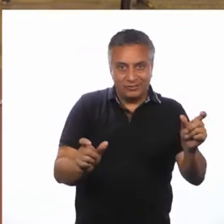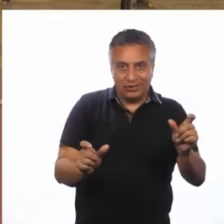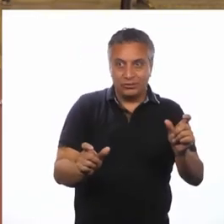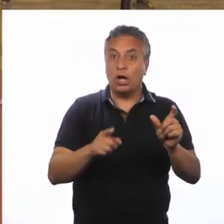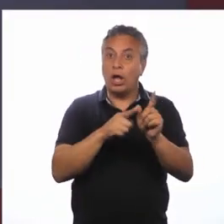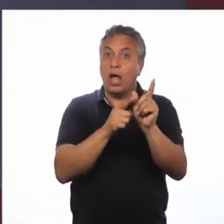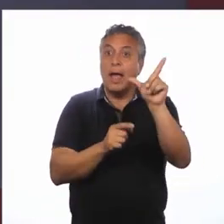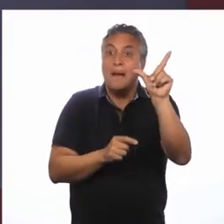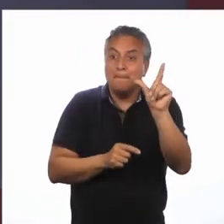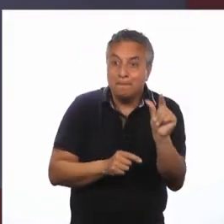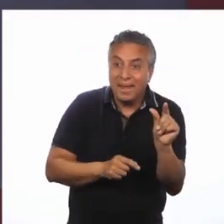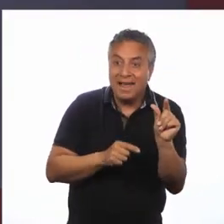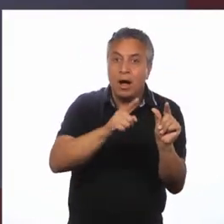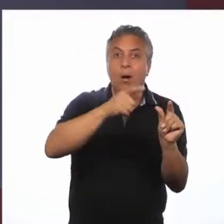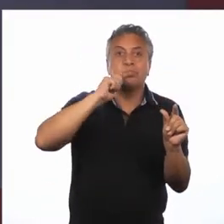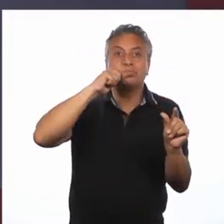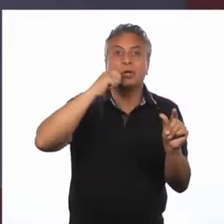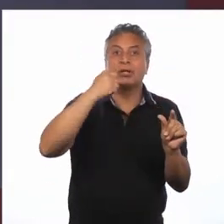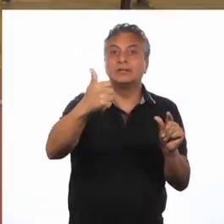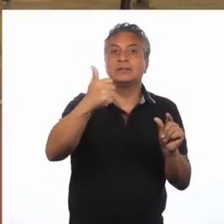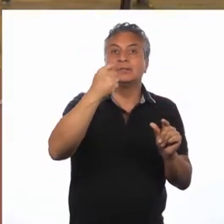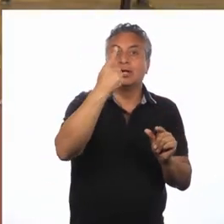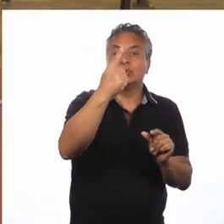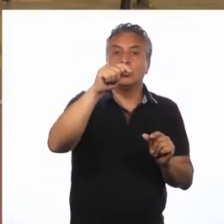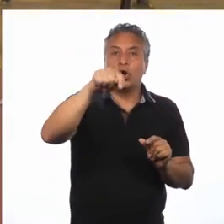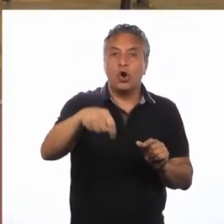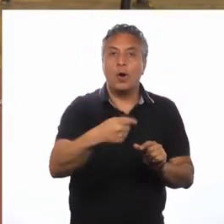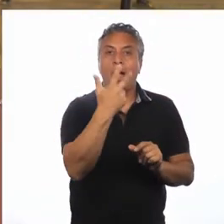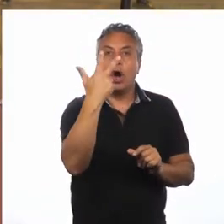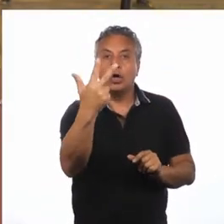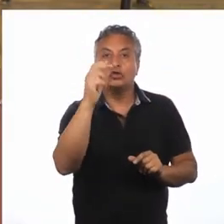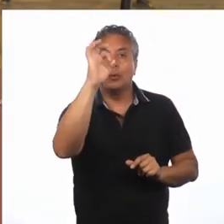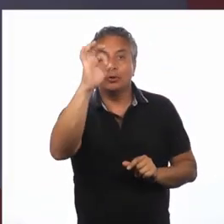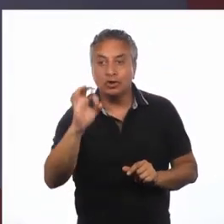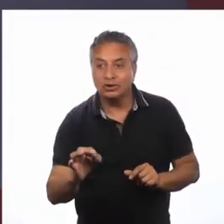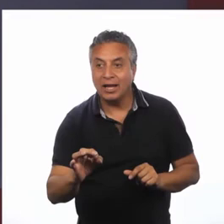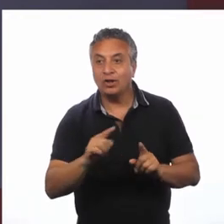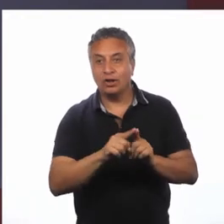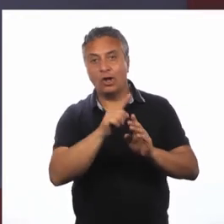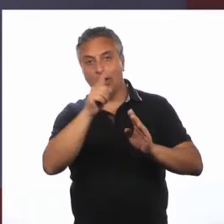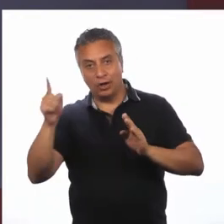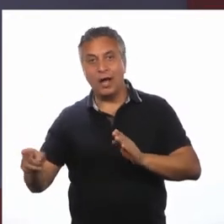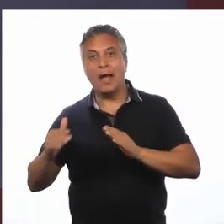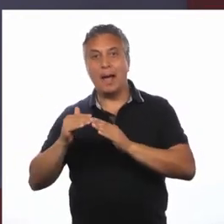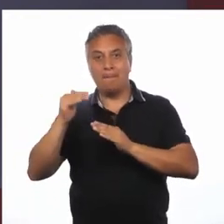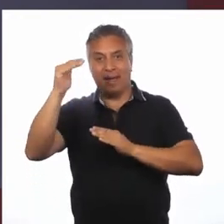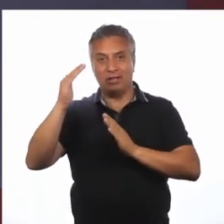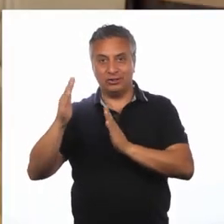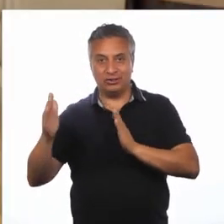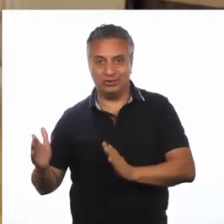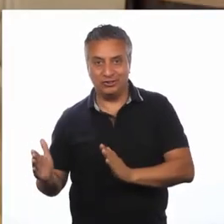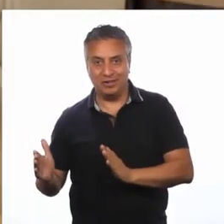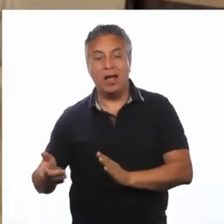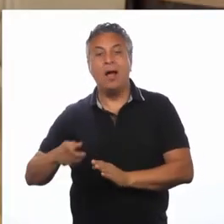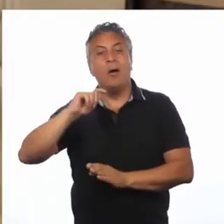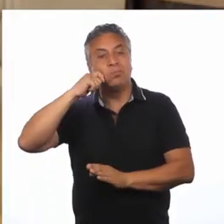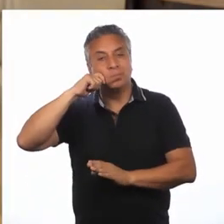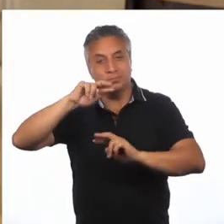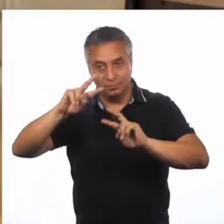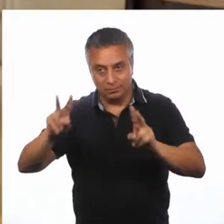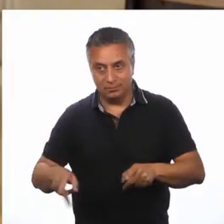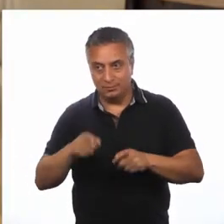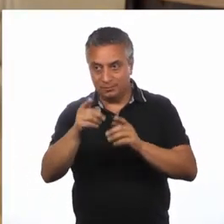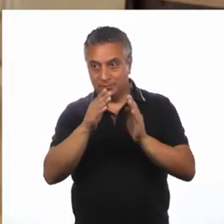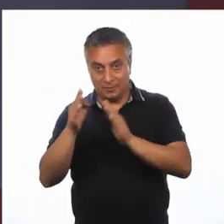segmento menor Corresponde a un 61,8% del segmento mayor Es decir